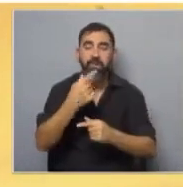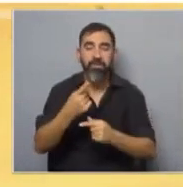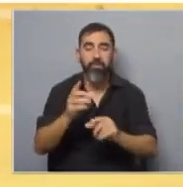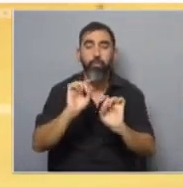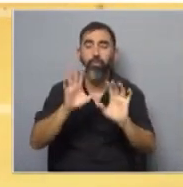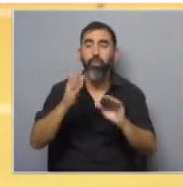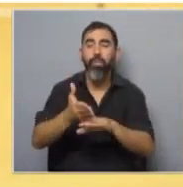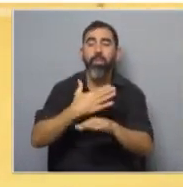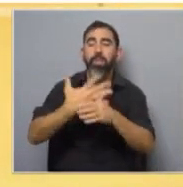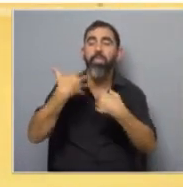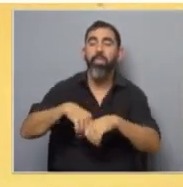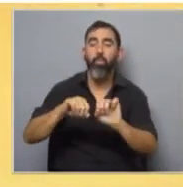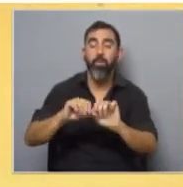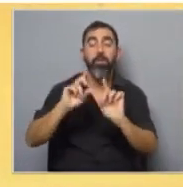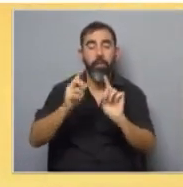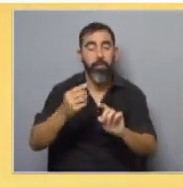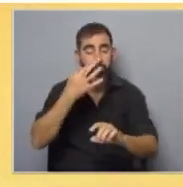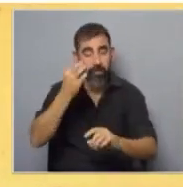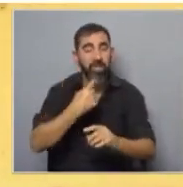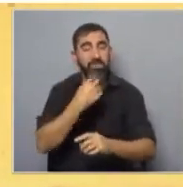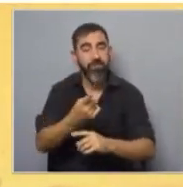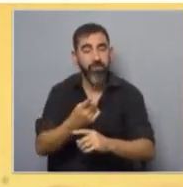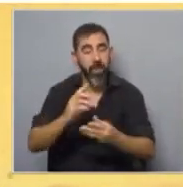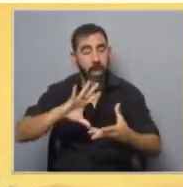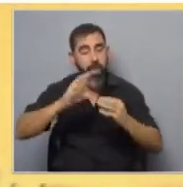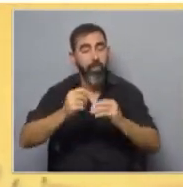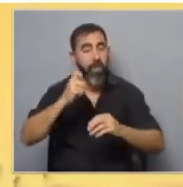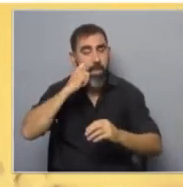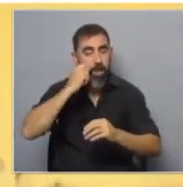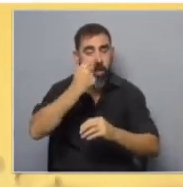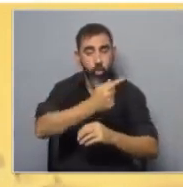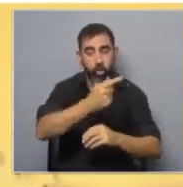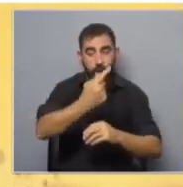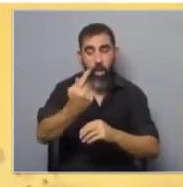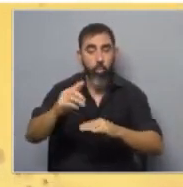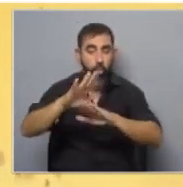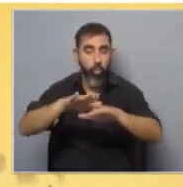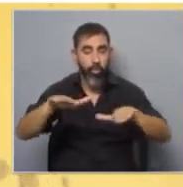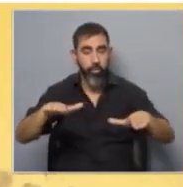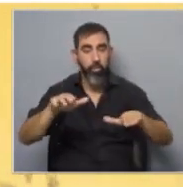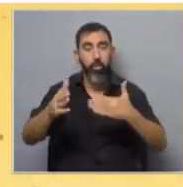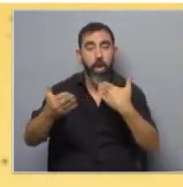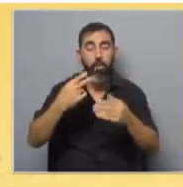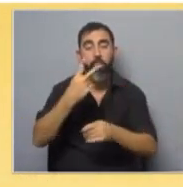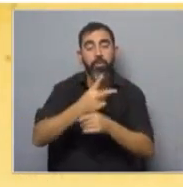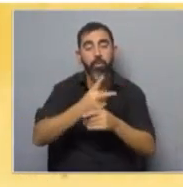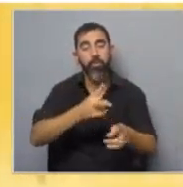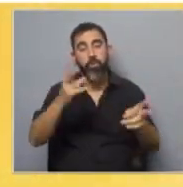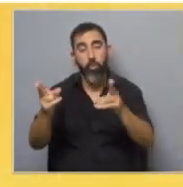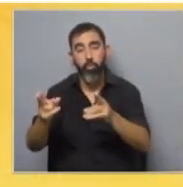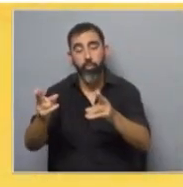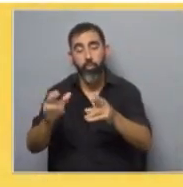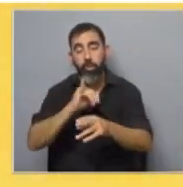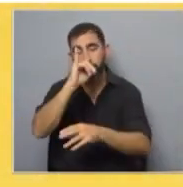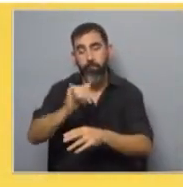simplemente un diagnóstico, sino que es una herramienta útil, adecuada a la edad de los niños, ¿no? Eso es lo que conversamos en la segunda parte y